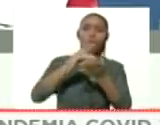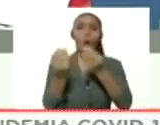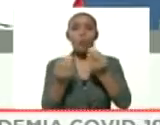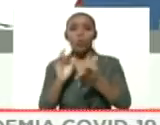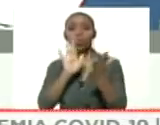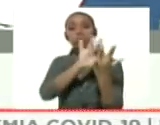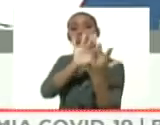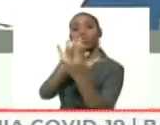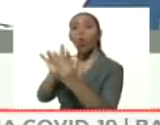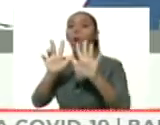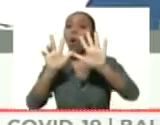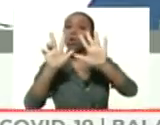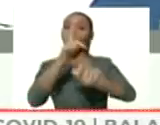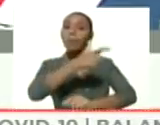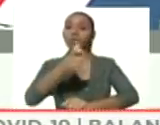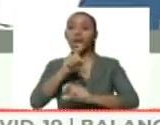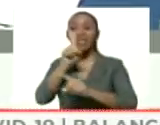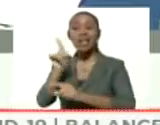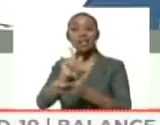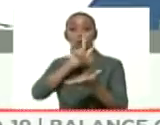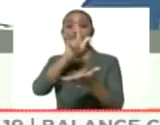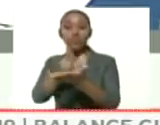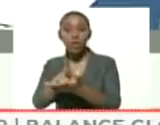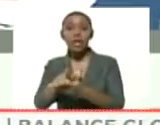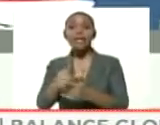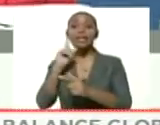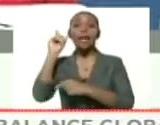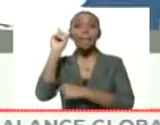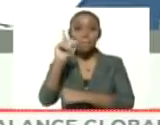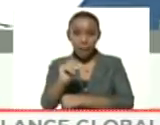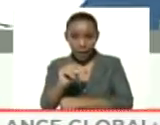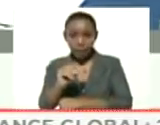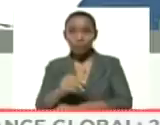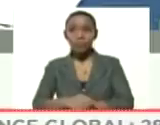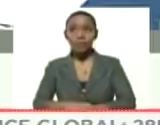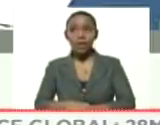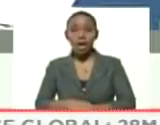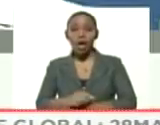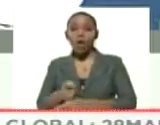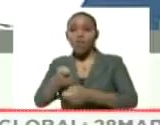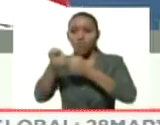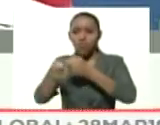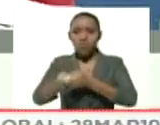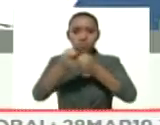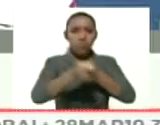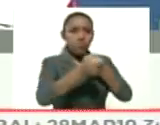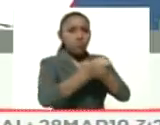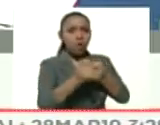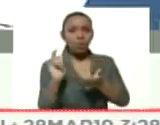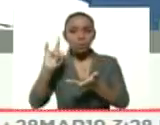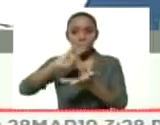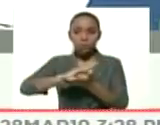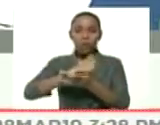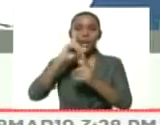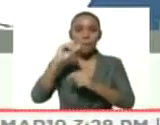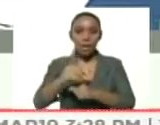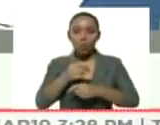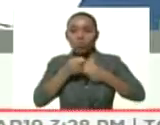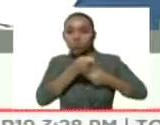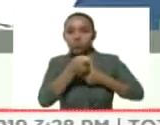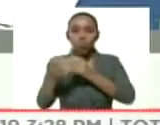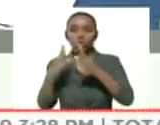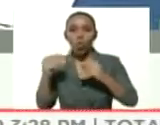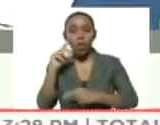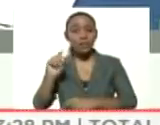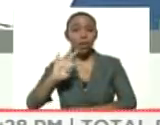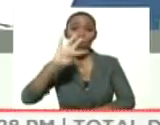los ocho pasajeros de ese vuelo y se está también desinfectando a la aeronave. El cuarto